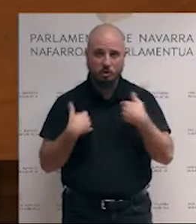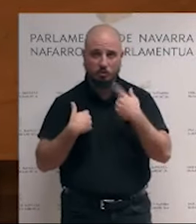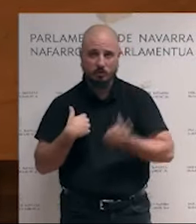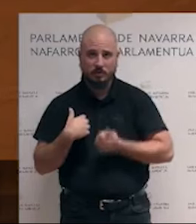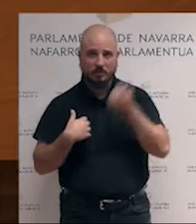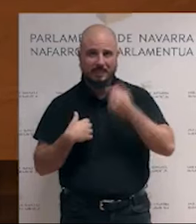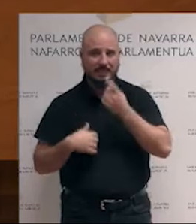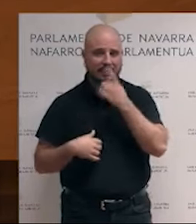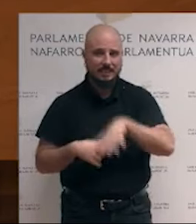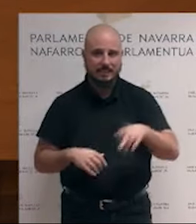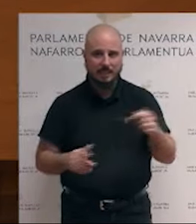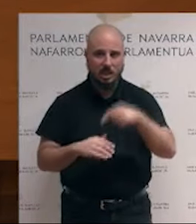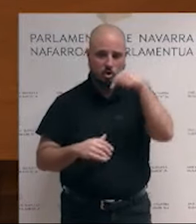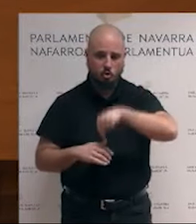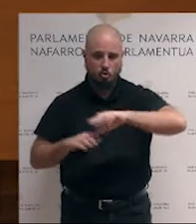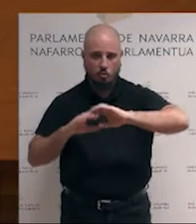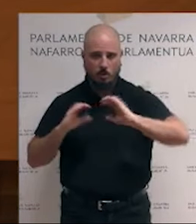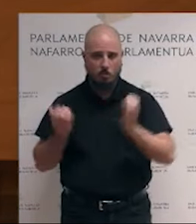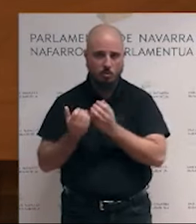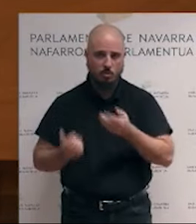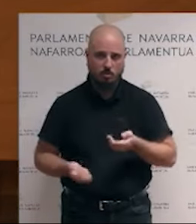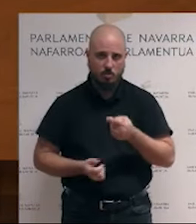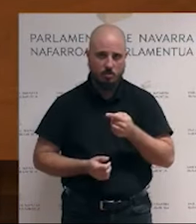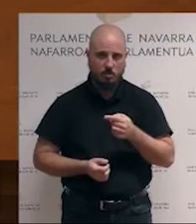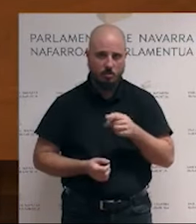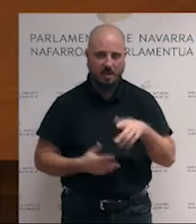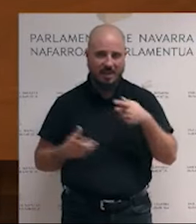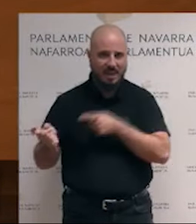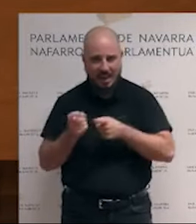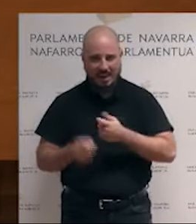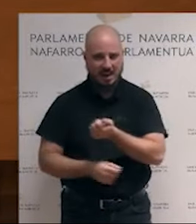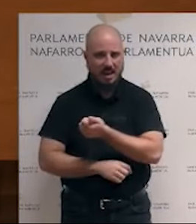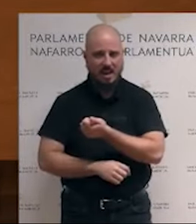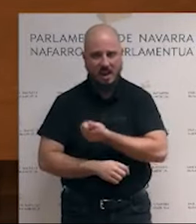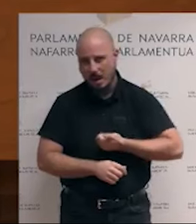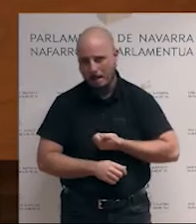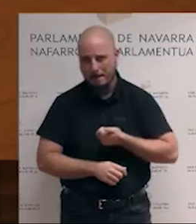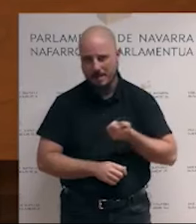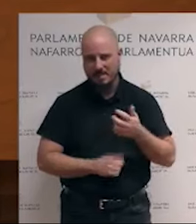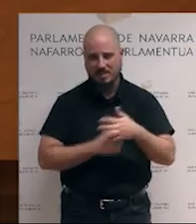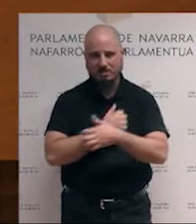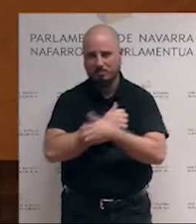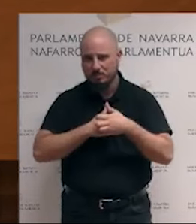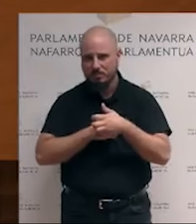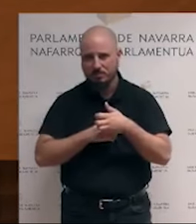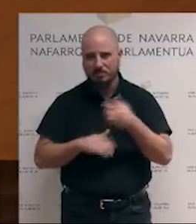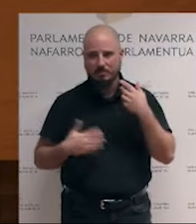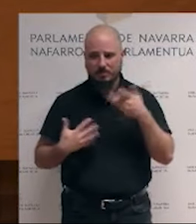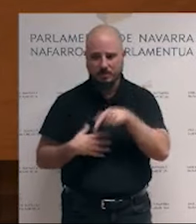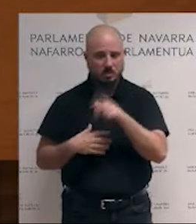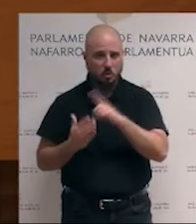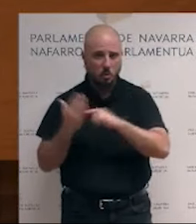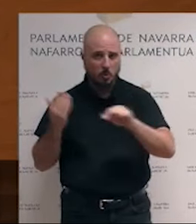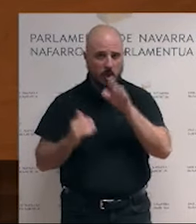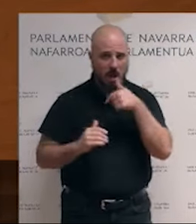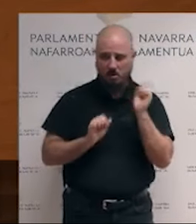global. Guerras, hambrunas, miseria y cuando huyen de todo esto les damos con la puerta en las